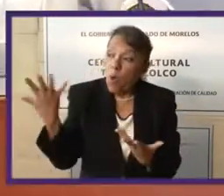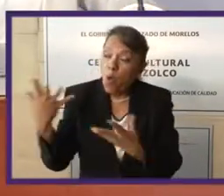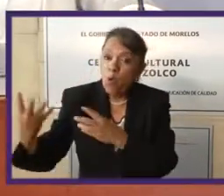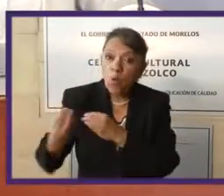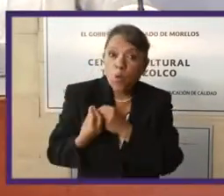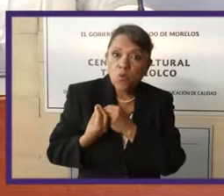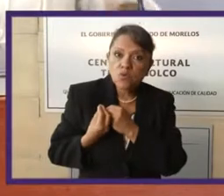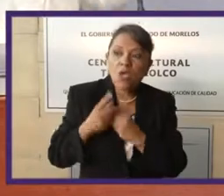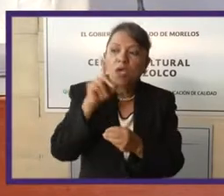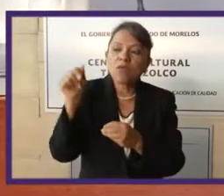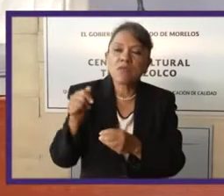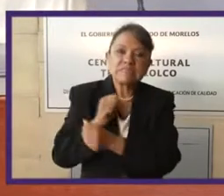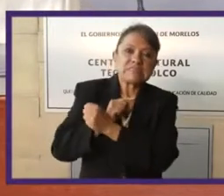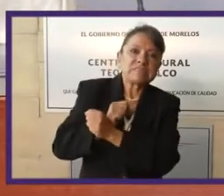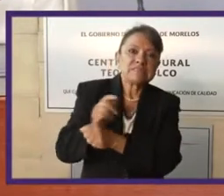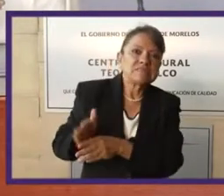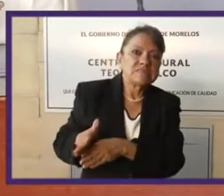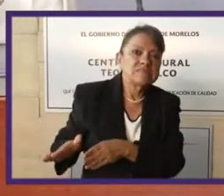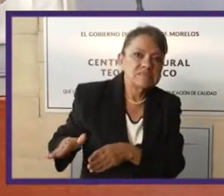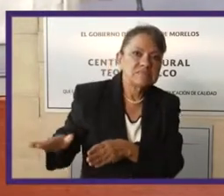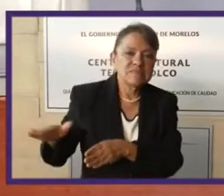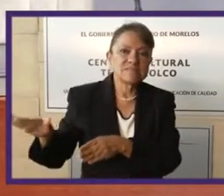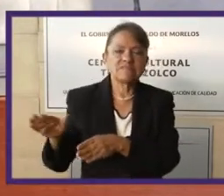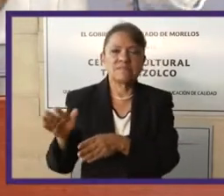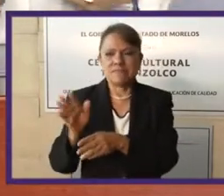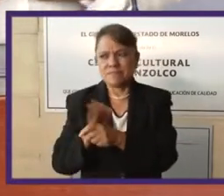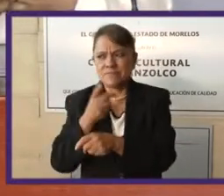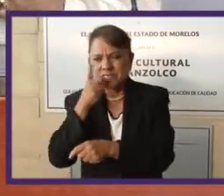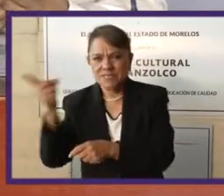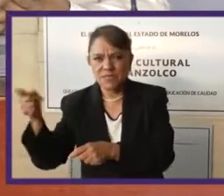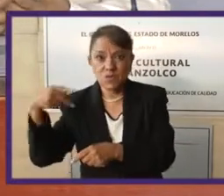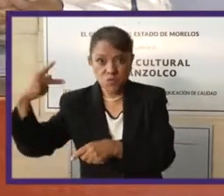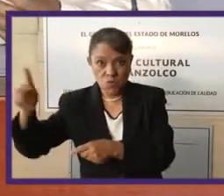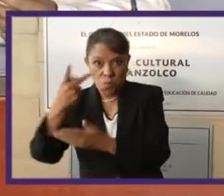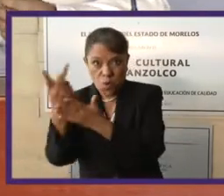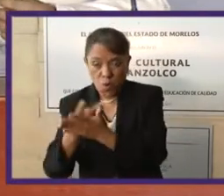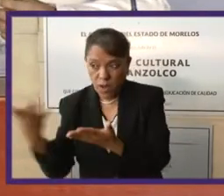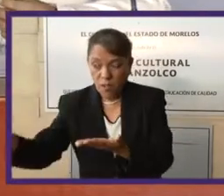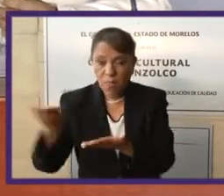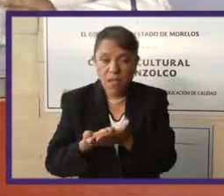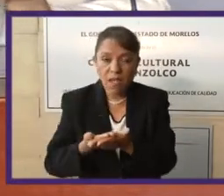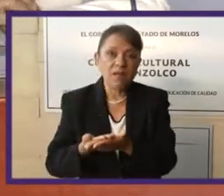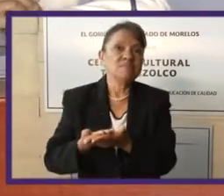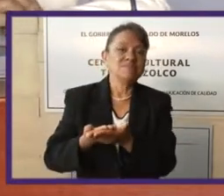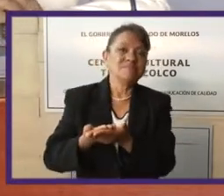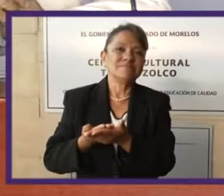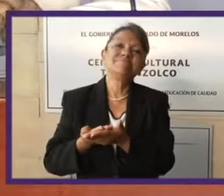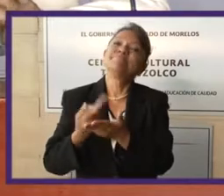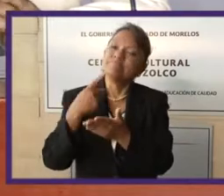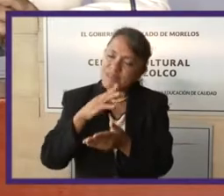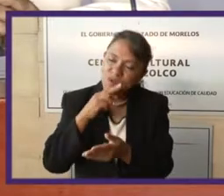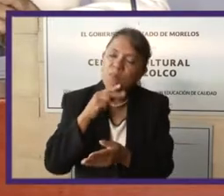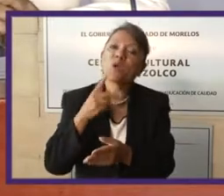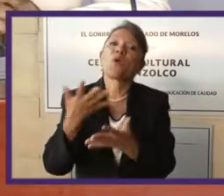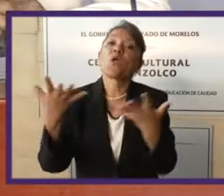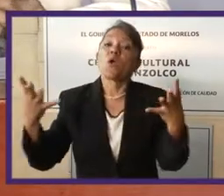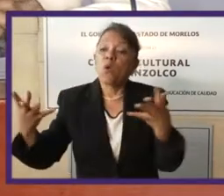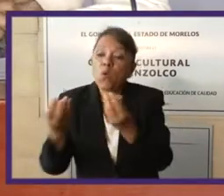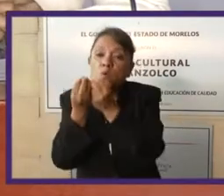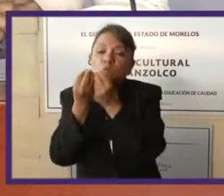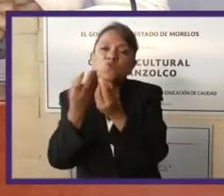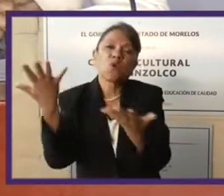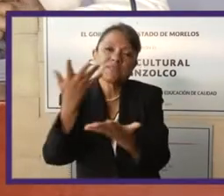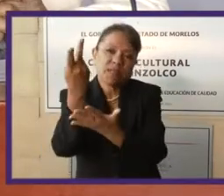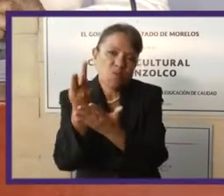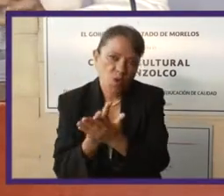tenemos resistencia, se nos dicen bueno, pero ¿cuál es su programa? Yo digo, insistamos en que el programa tiene que ser construido junto con la sociedad